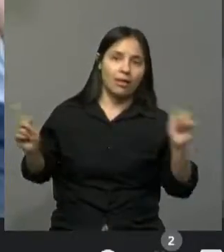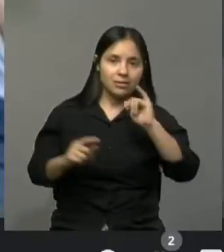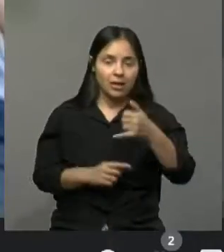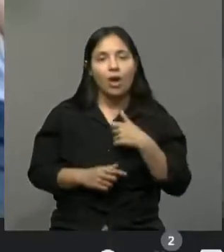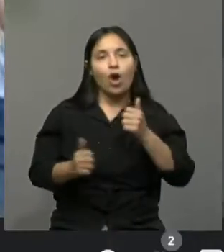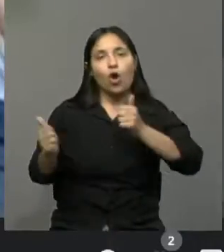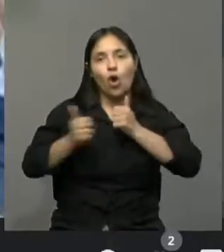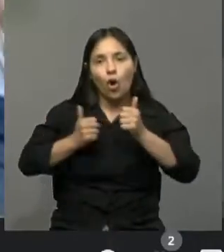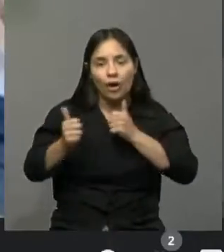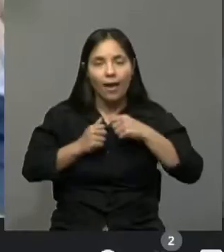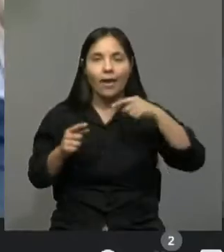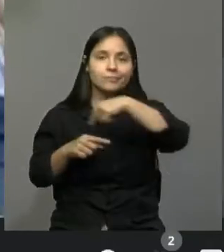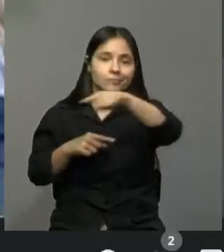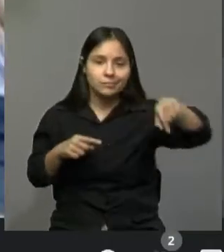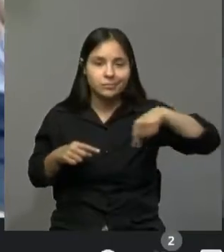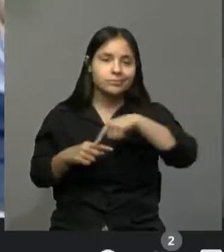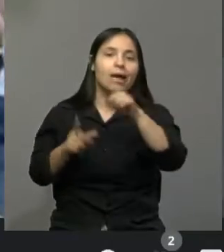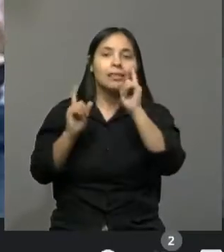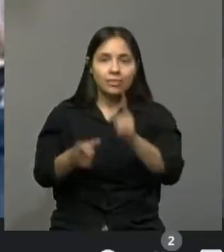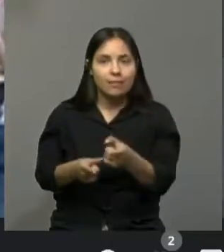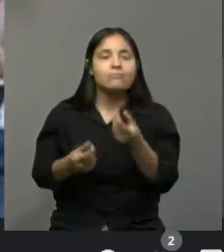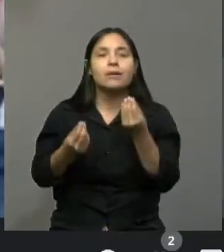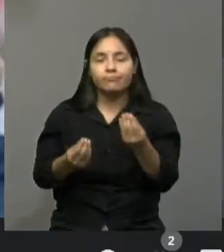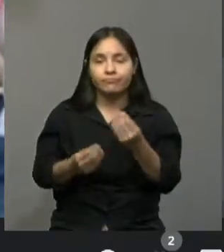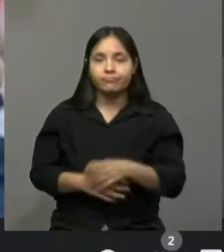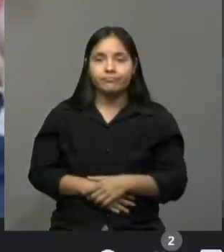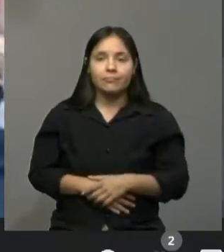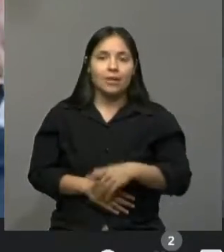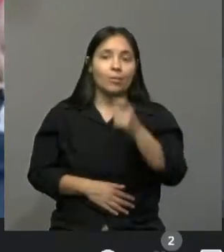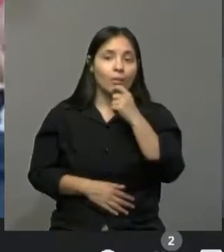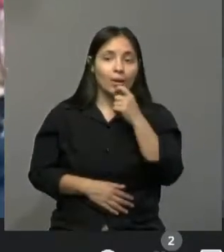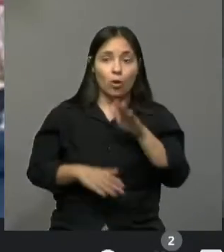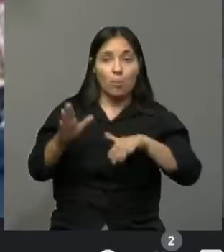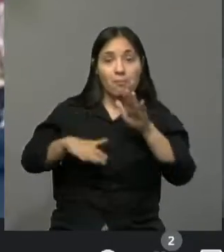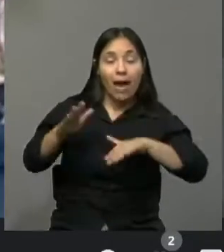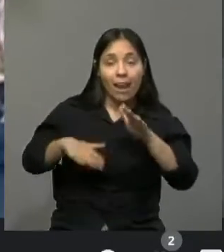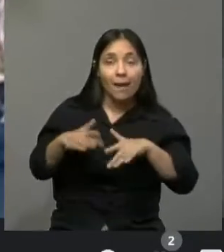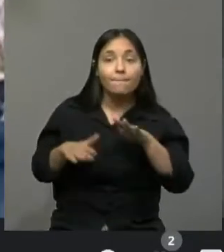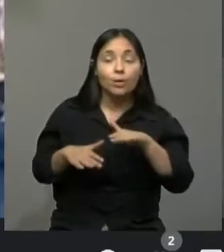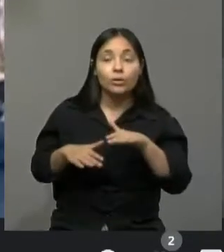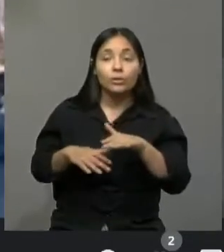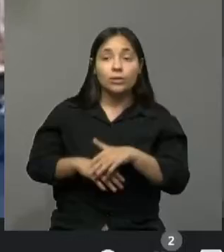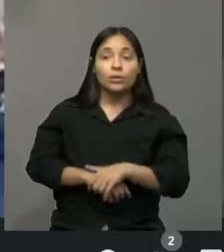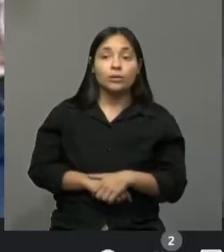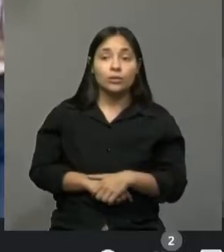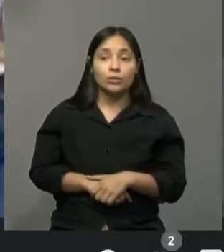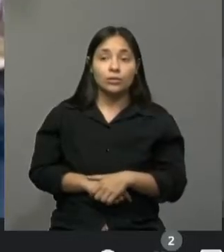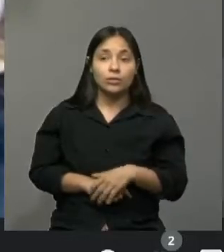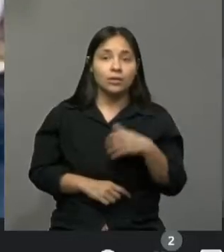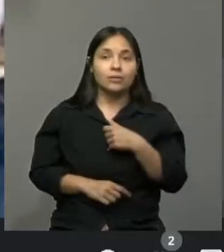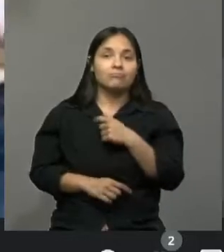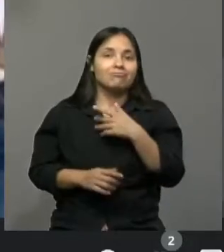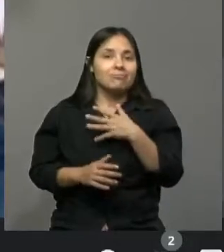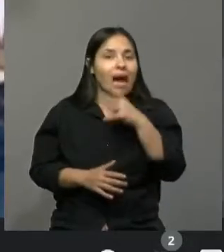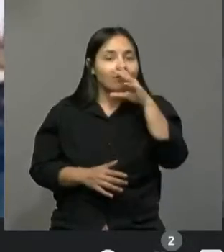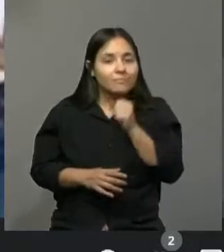correr en plazas, también hacemos muchas veces el malambo, así tenemos resistencia